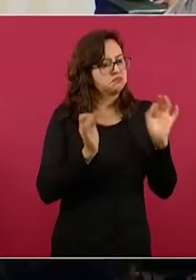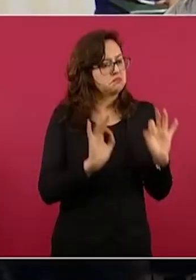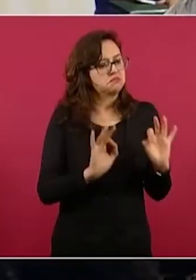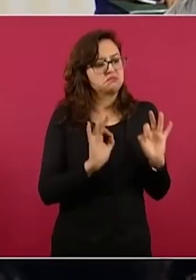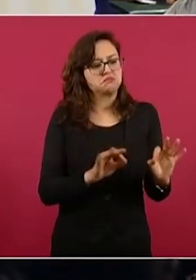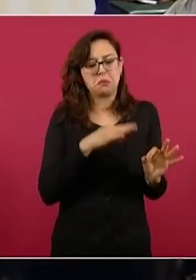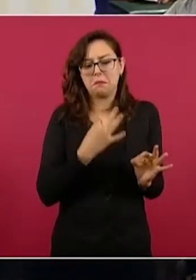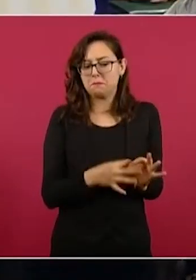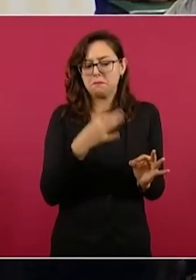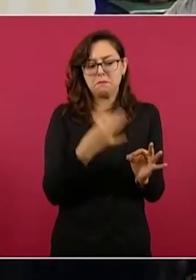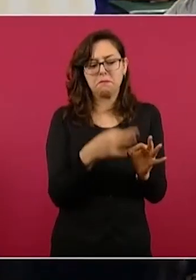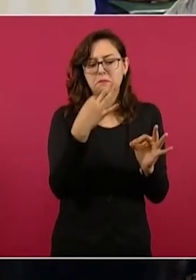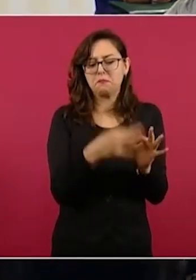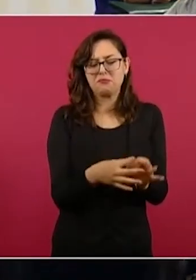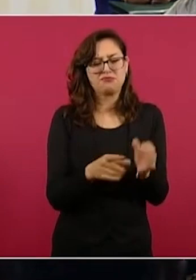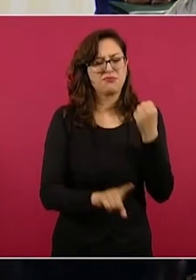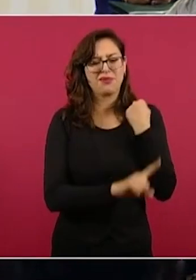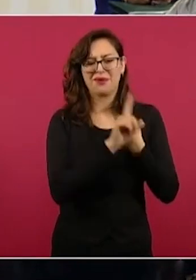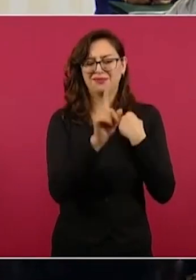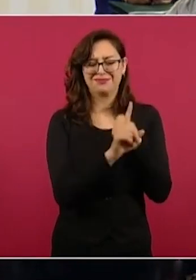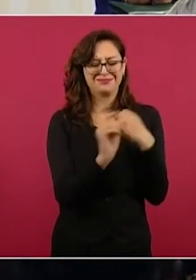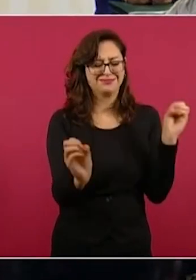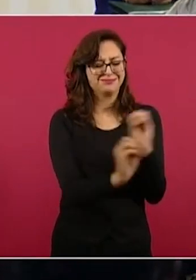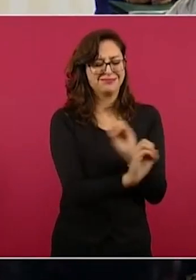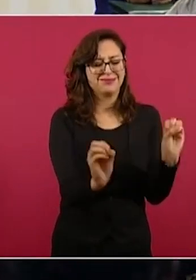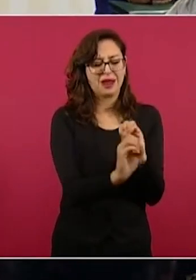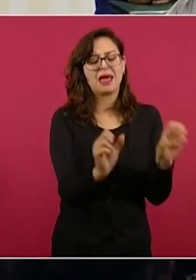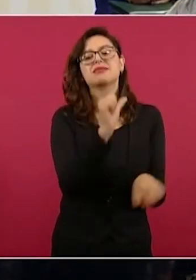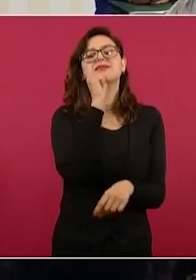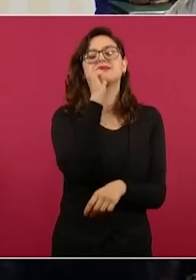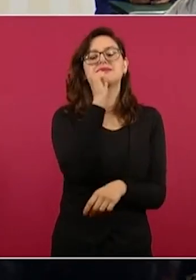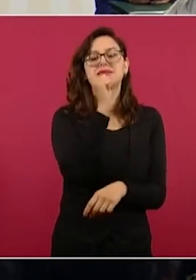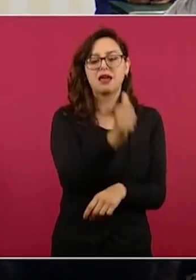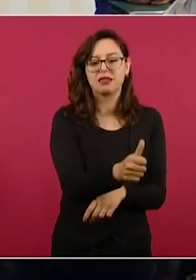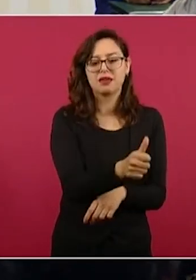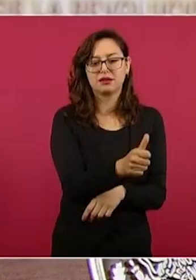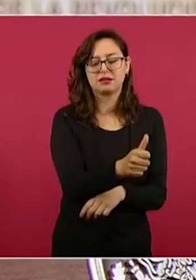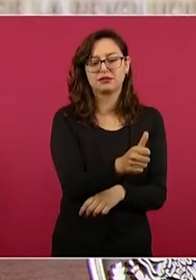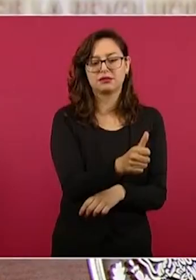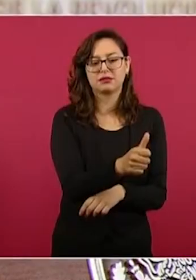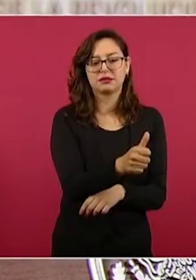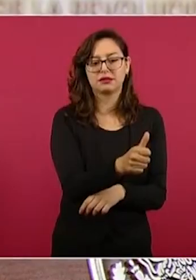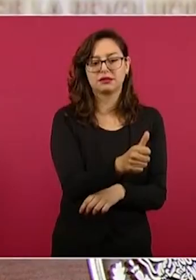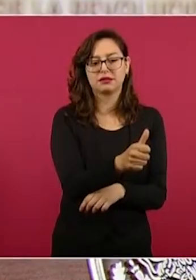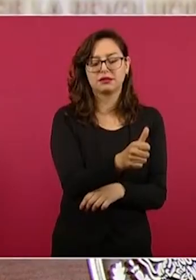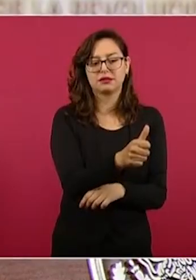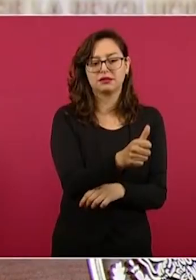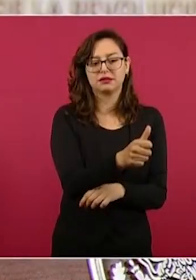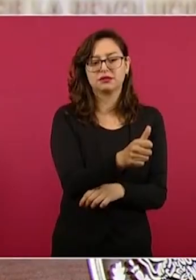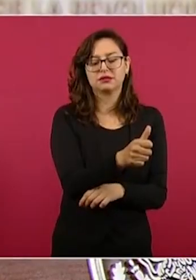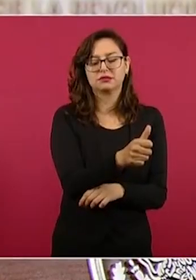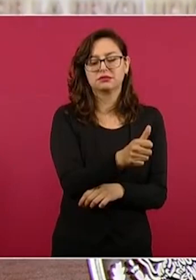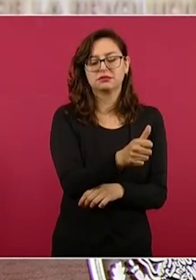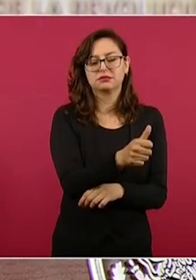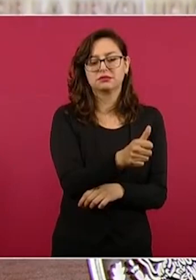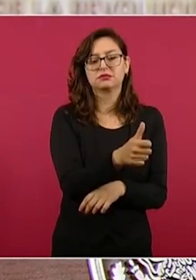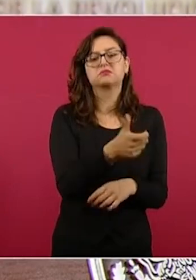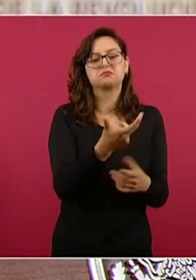en cuanto al